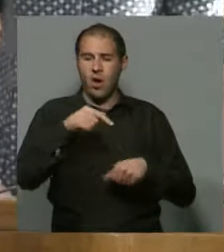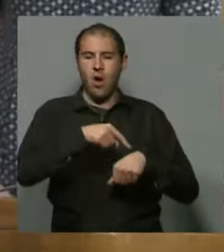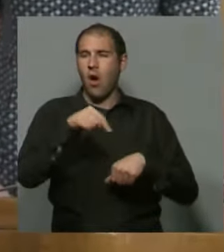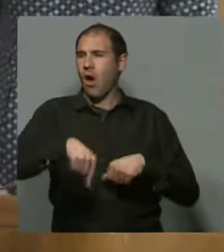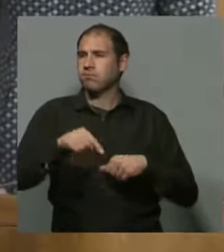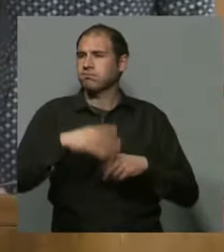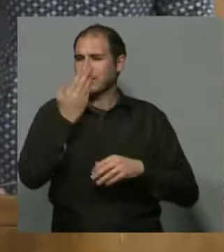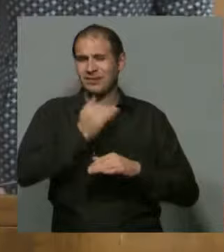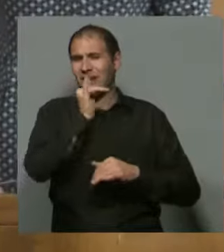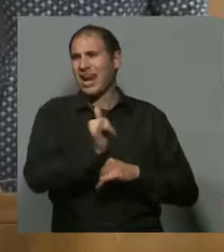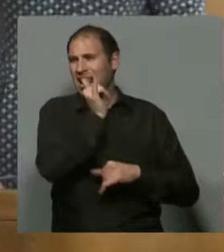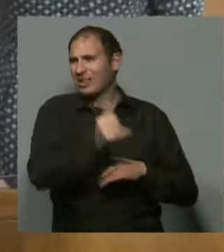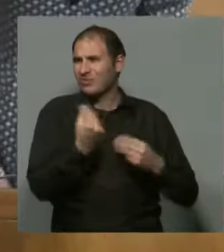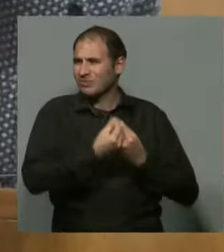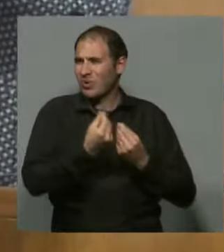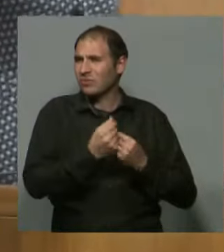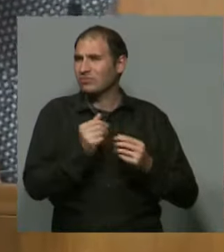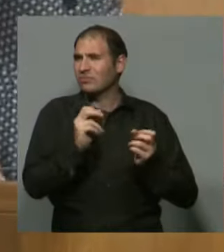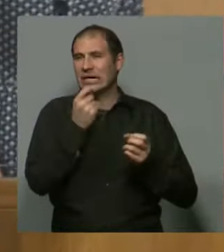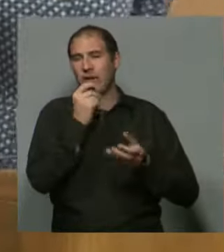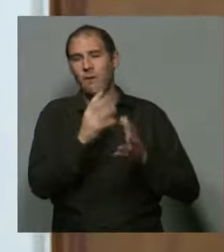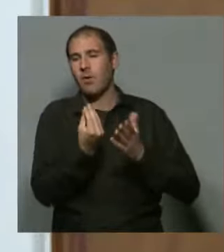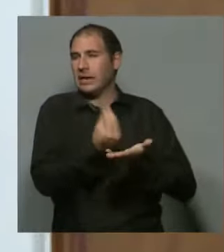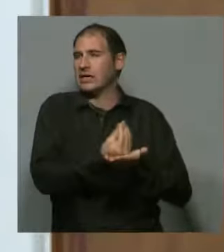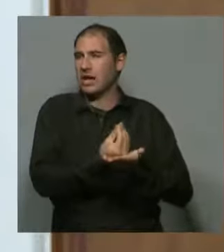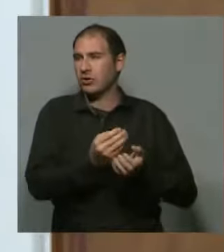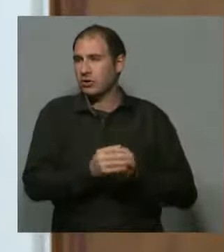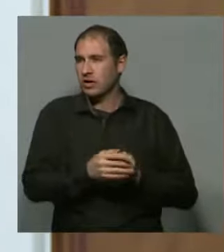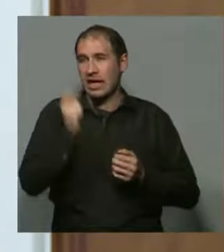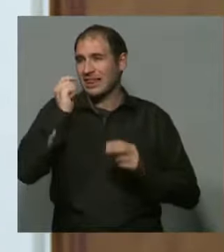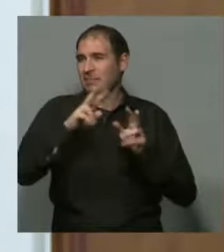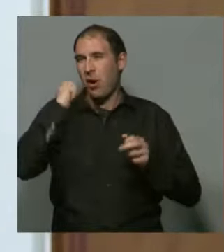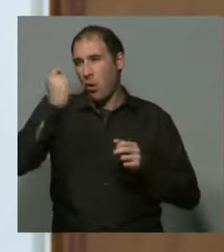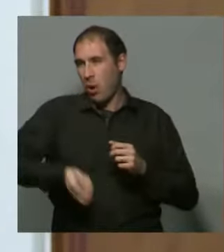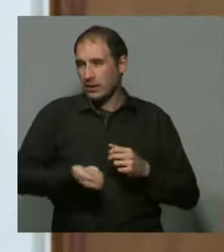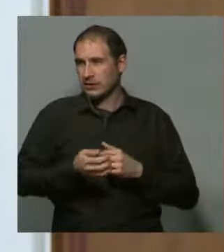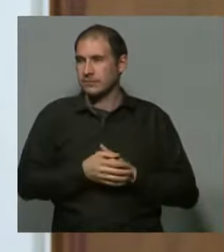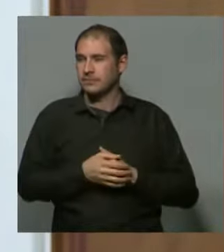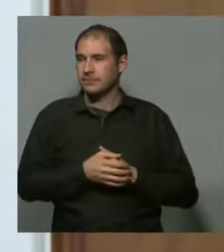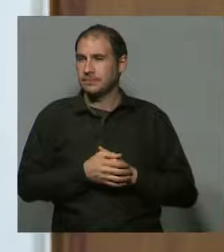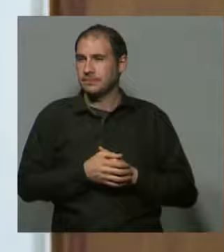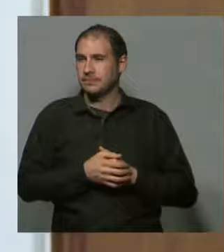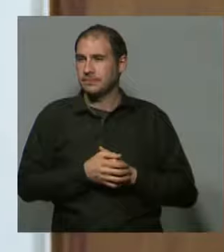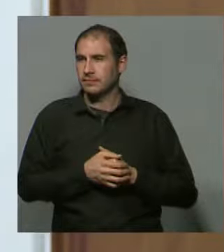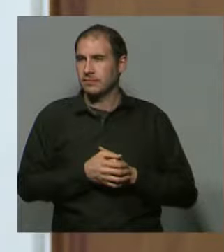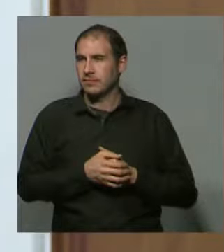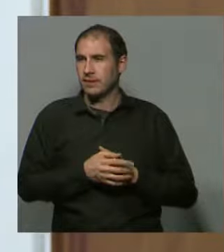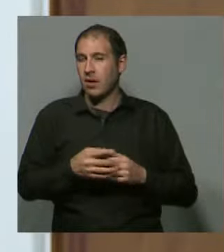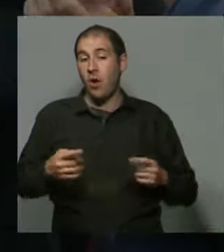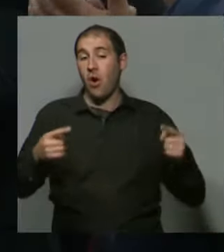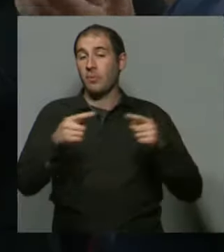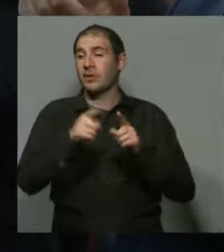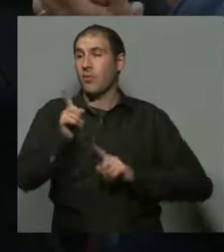muchos relatores que cumplen un poco la función de magistrados, justamente la idea